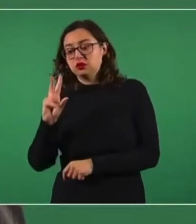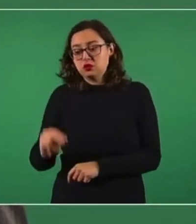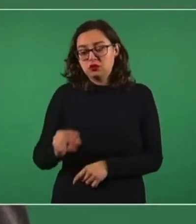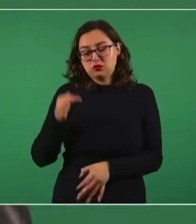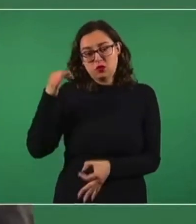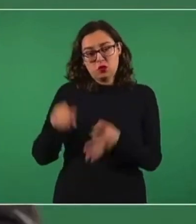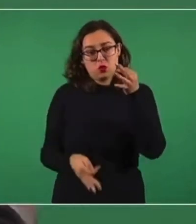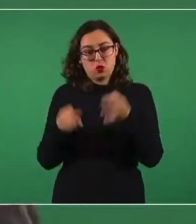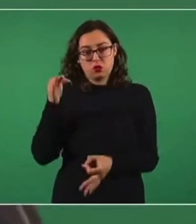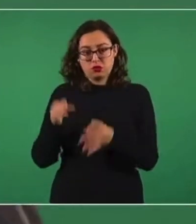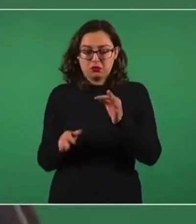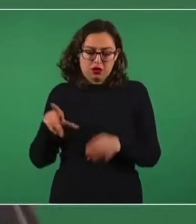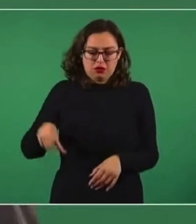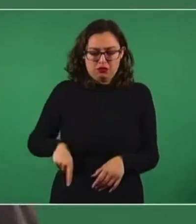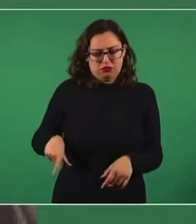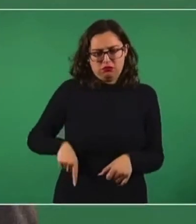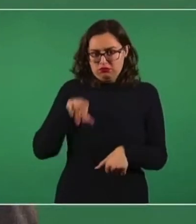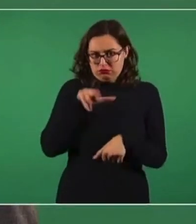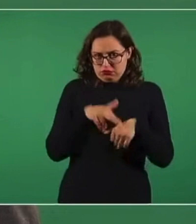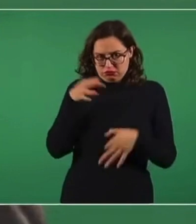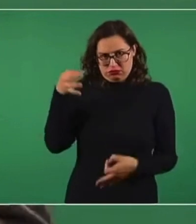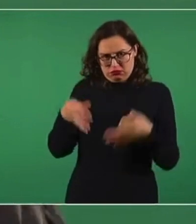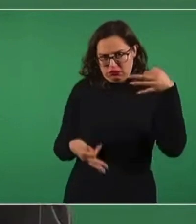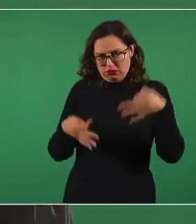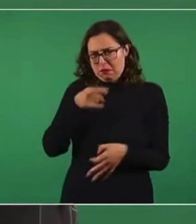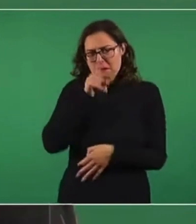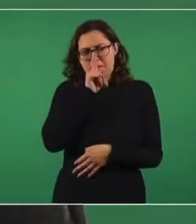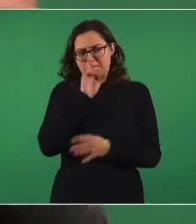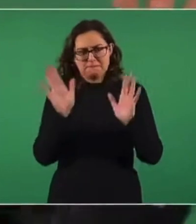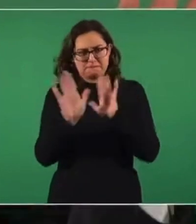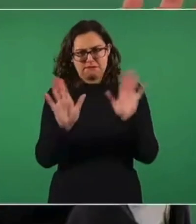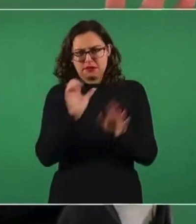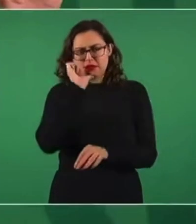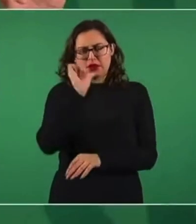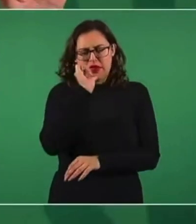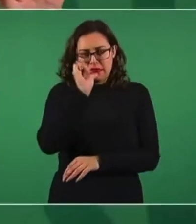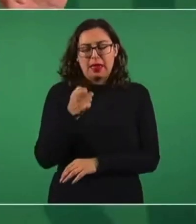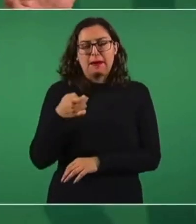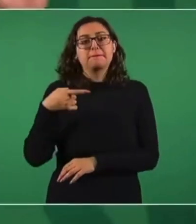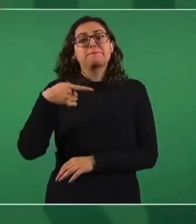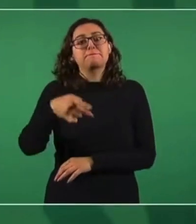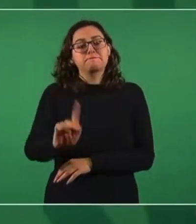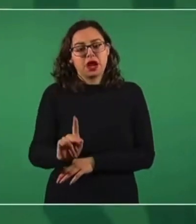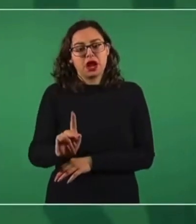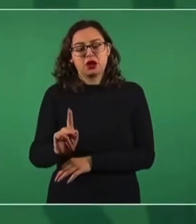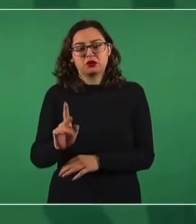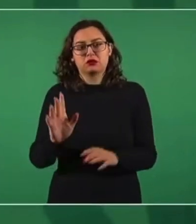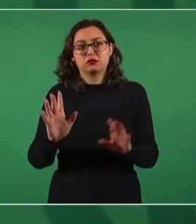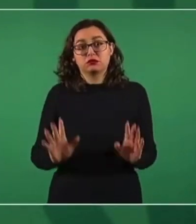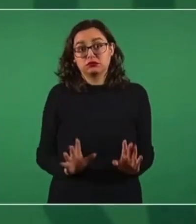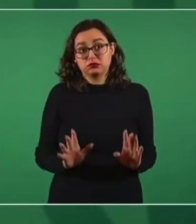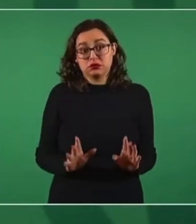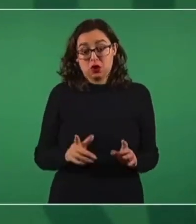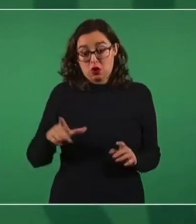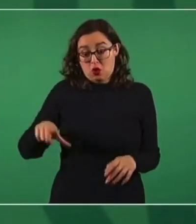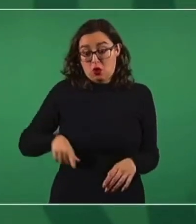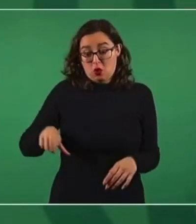no ellos, pero queda constancia de que en su momento